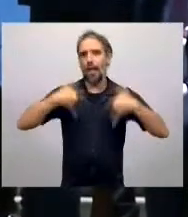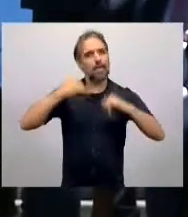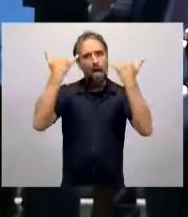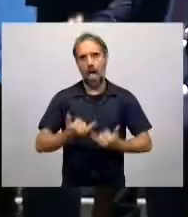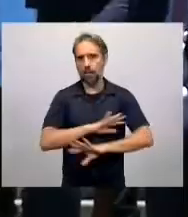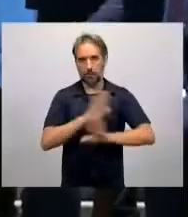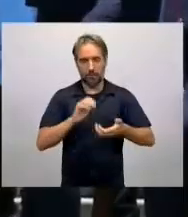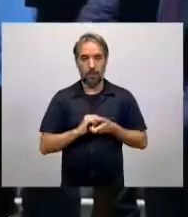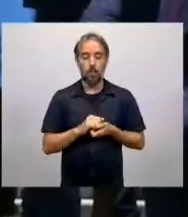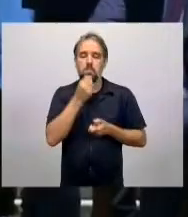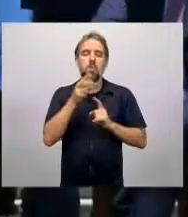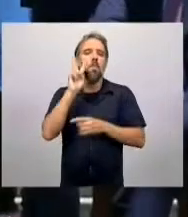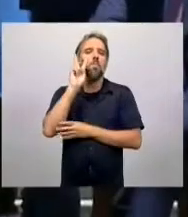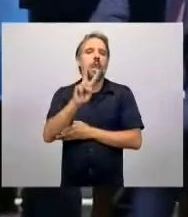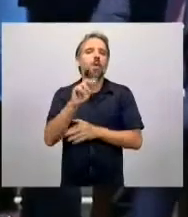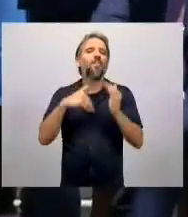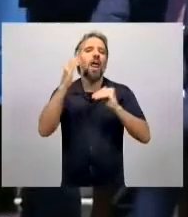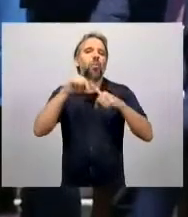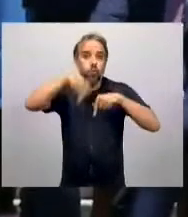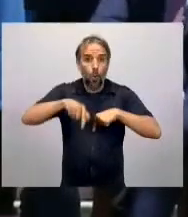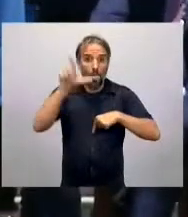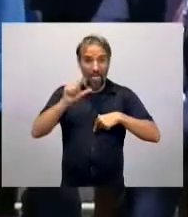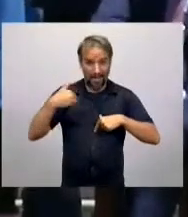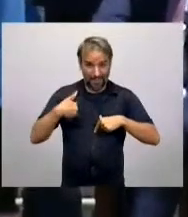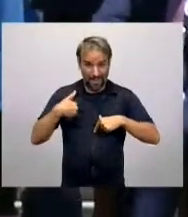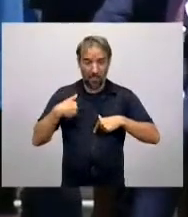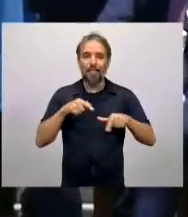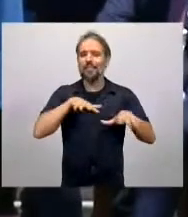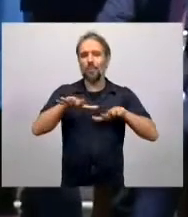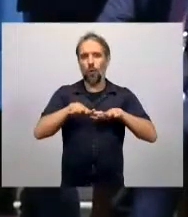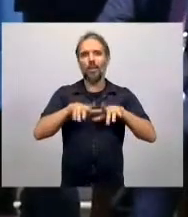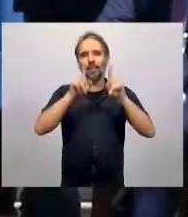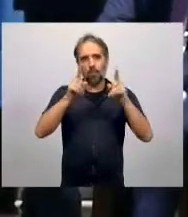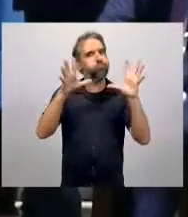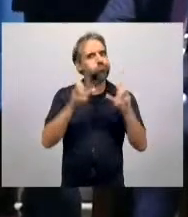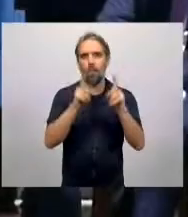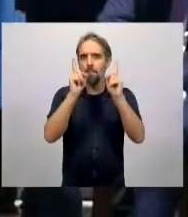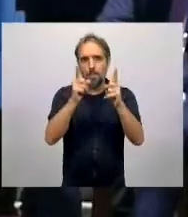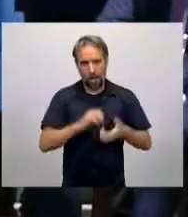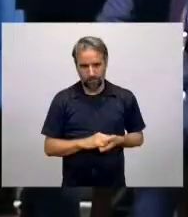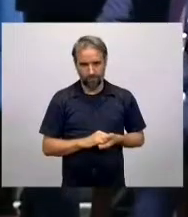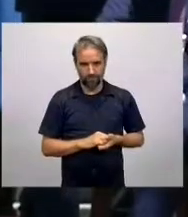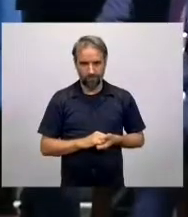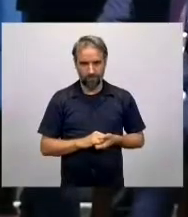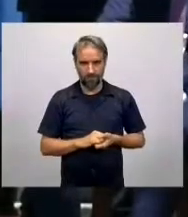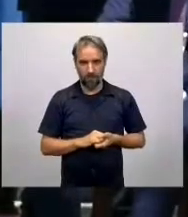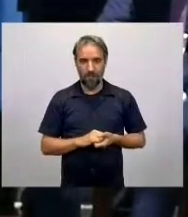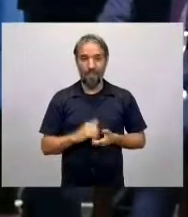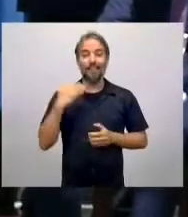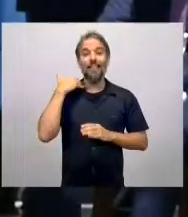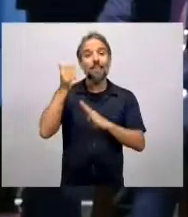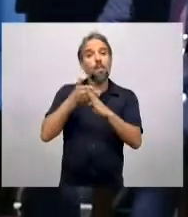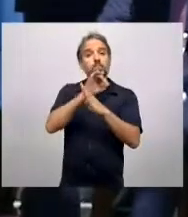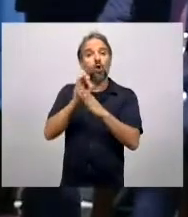Mira, a nosotros se nos anunció que en esta primera semana empezamos a trabajar sobre eso. Nosotros estamos